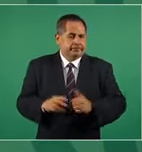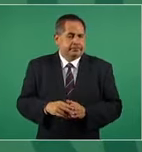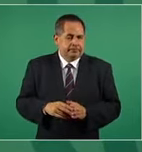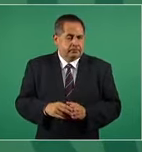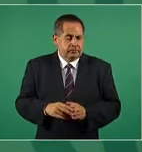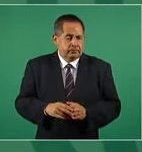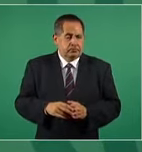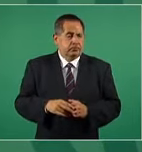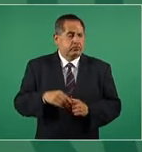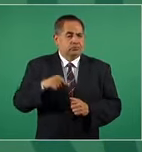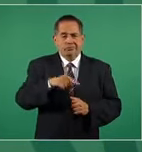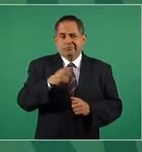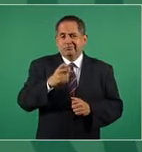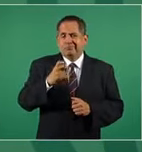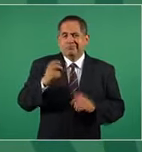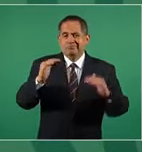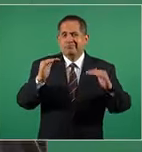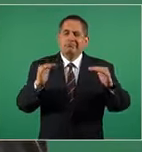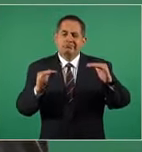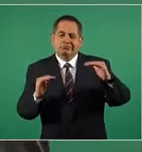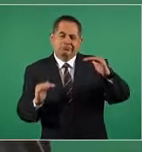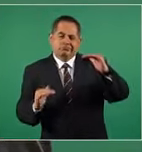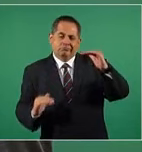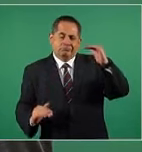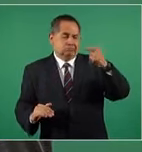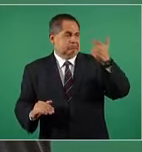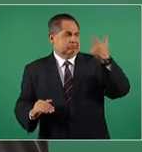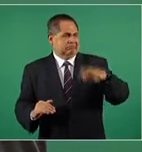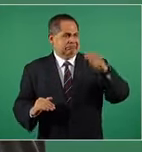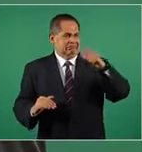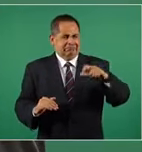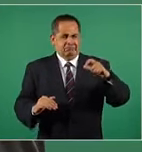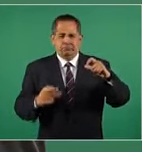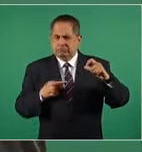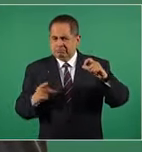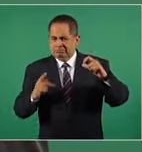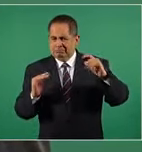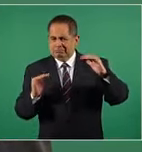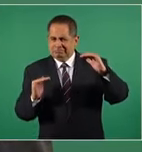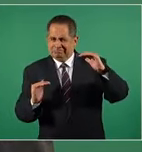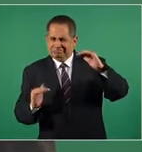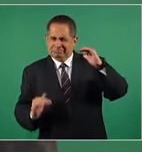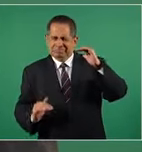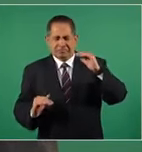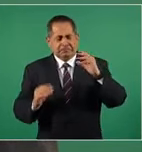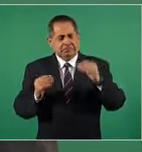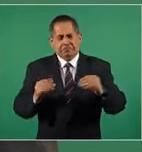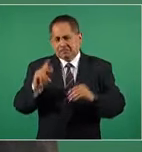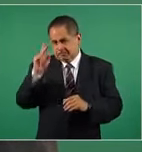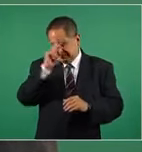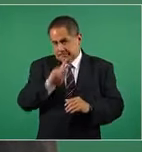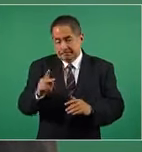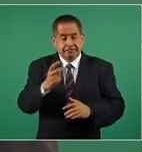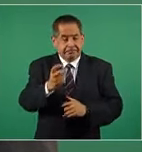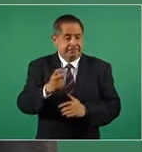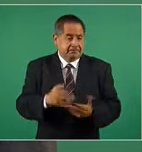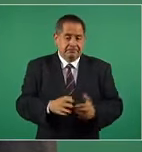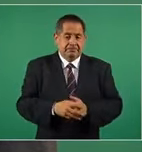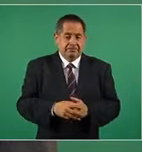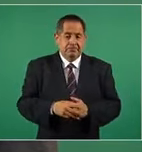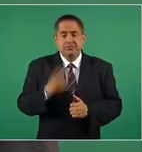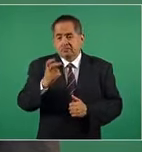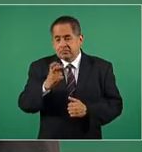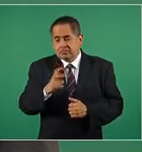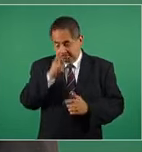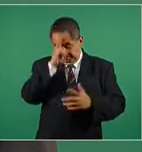acrecentó la desigualdad económica y social, por la falta de democracia, se desató la